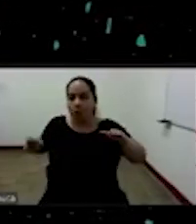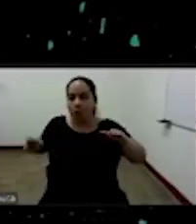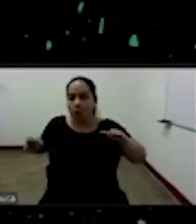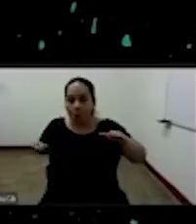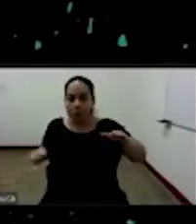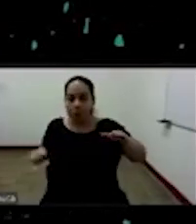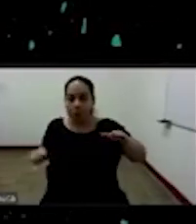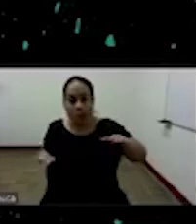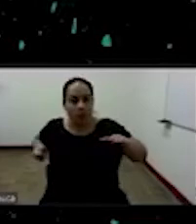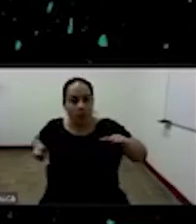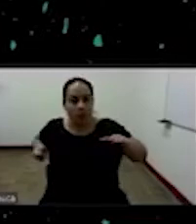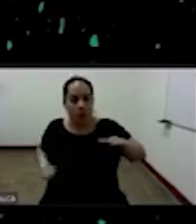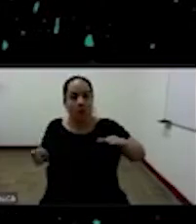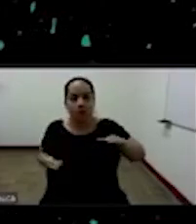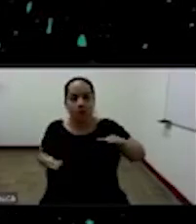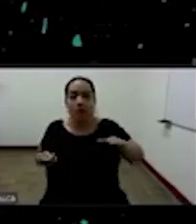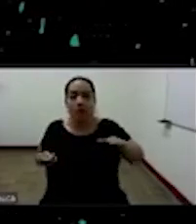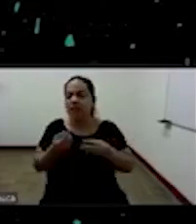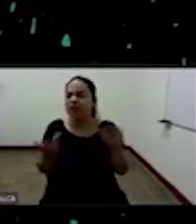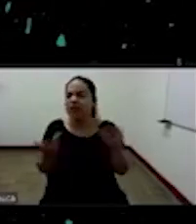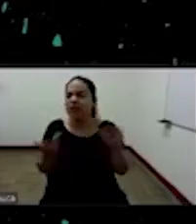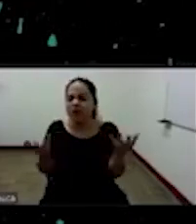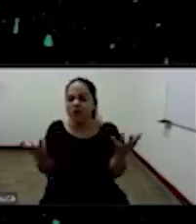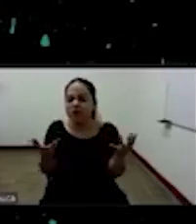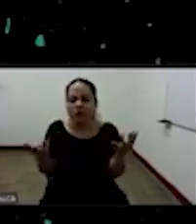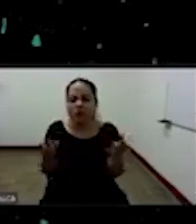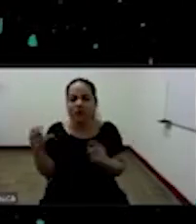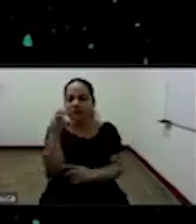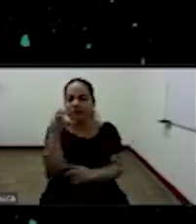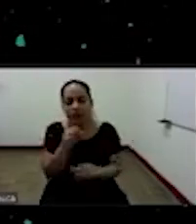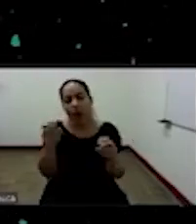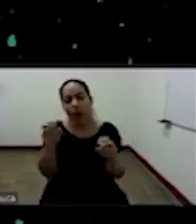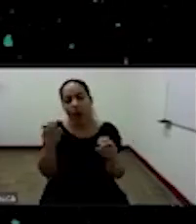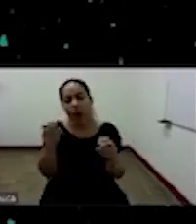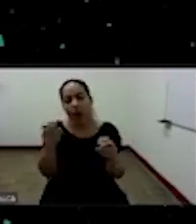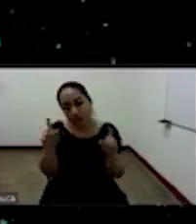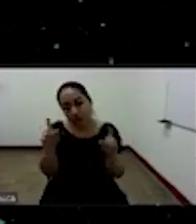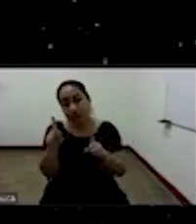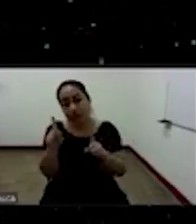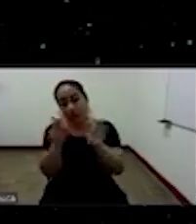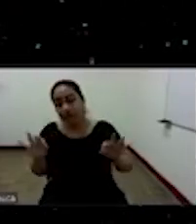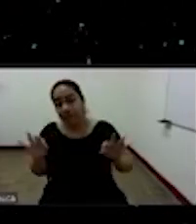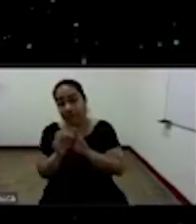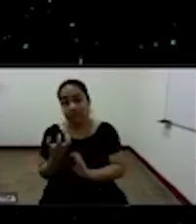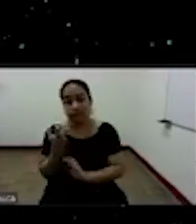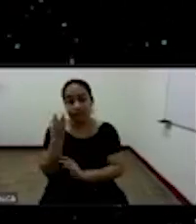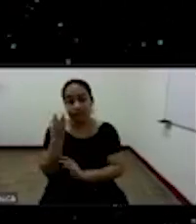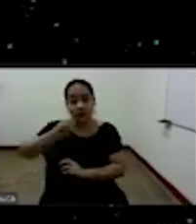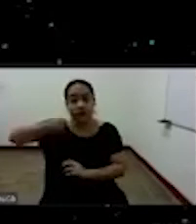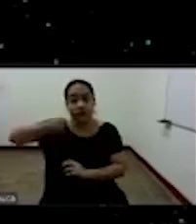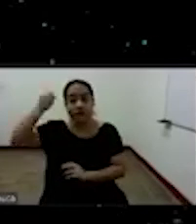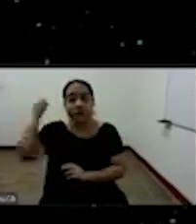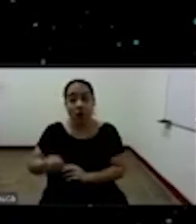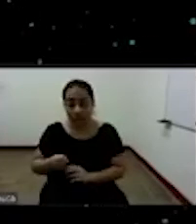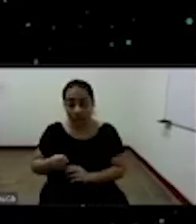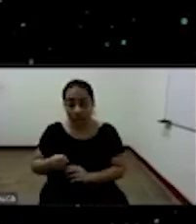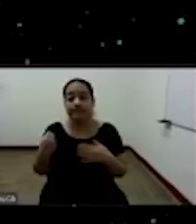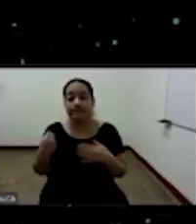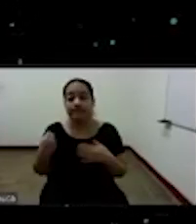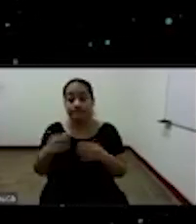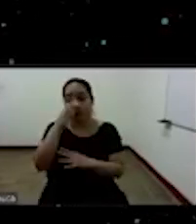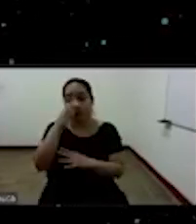se ubican o también tienen una connotación ancestralmente muy fuerte eh